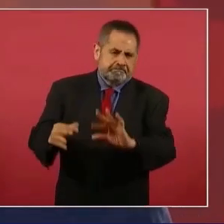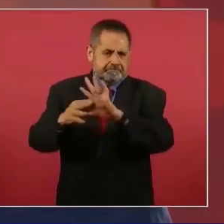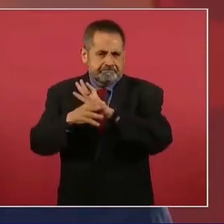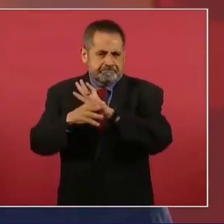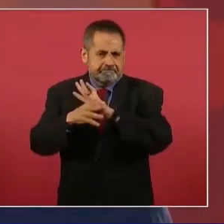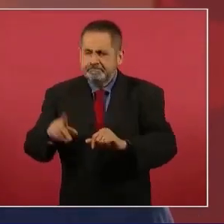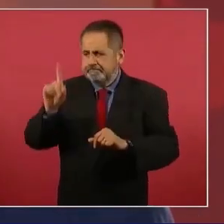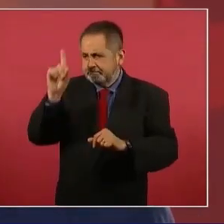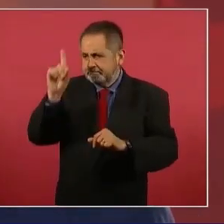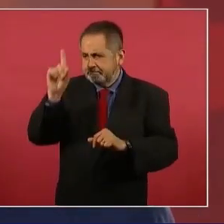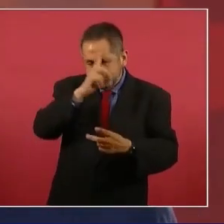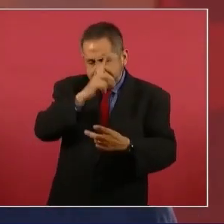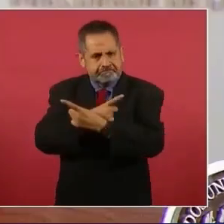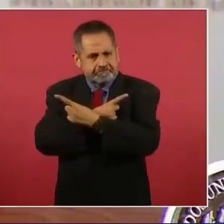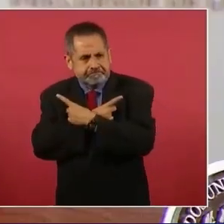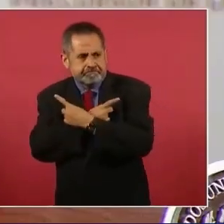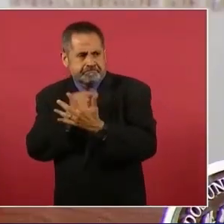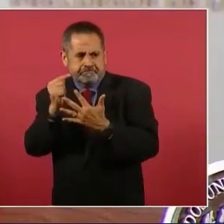valores.